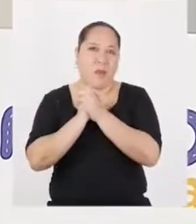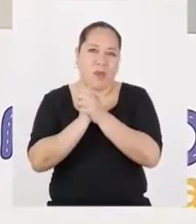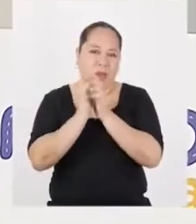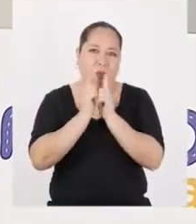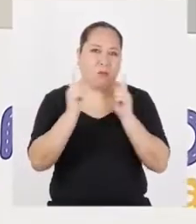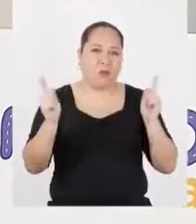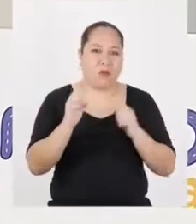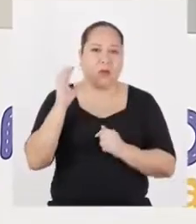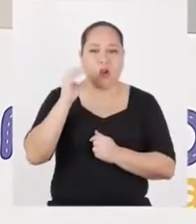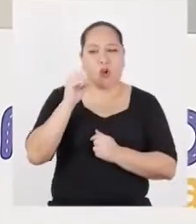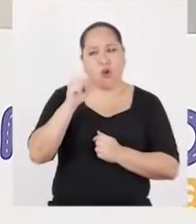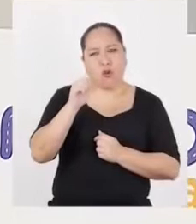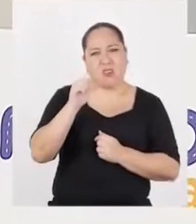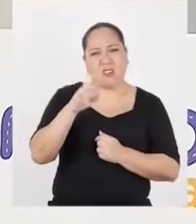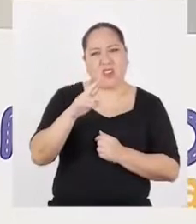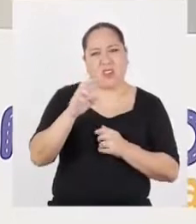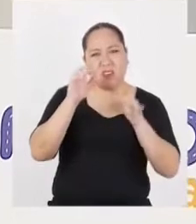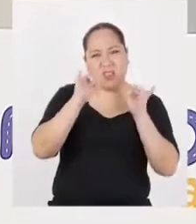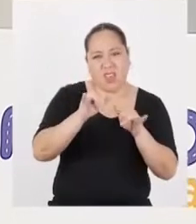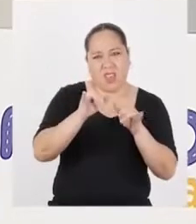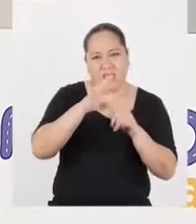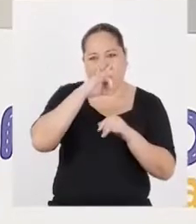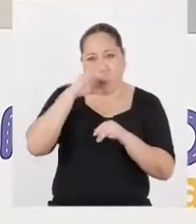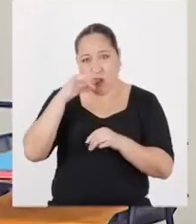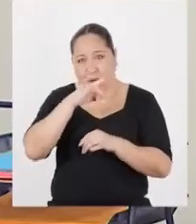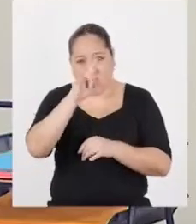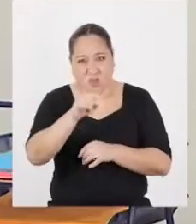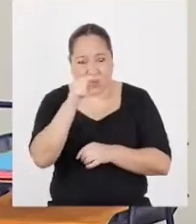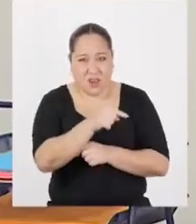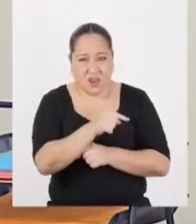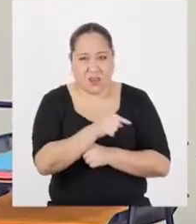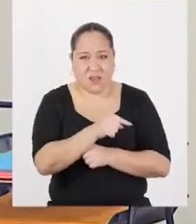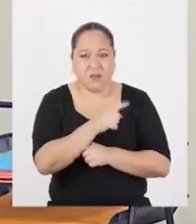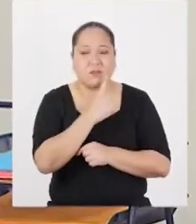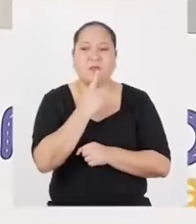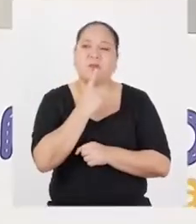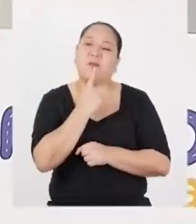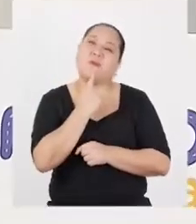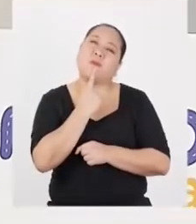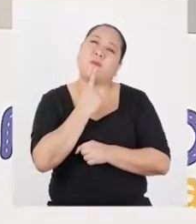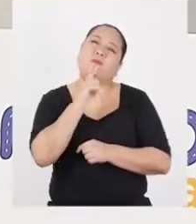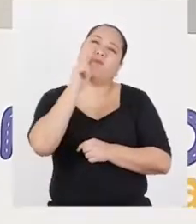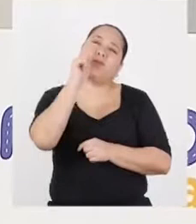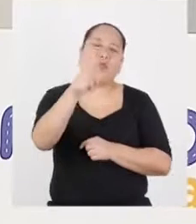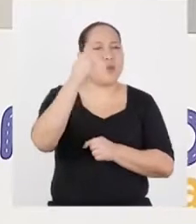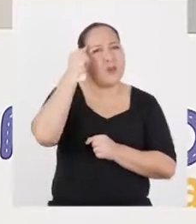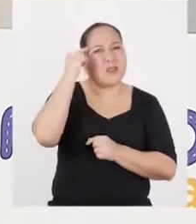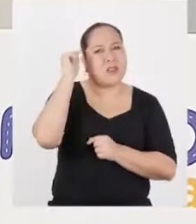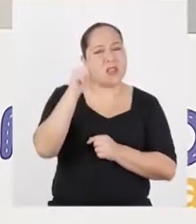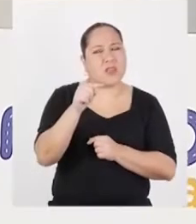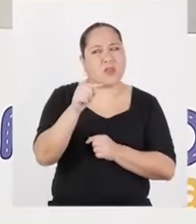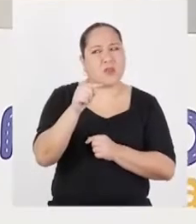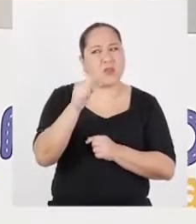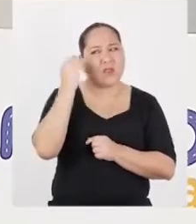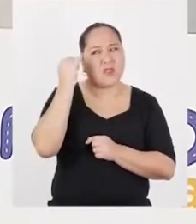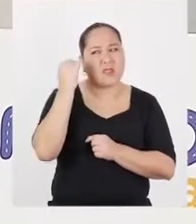Y para Oscar, el mal sería caer en el consumo de drogas. Exactamente. ¿Tú crees que esa sea